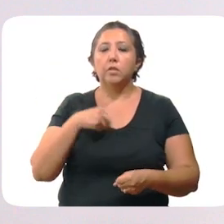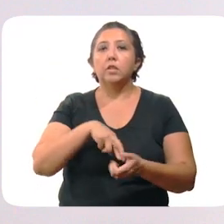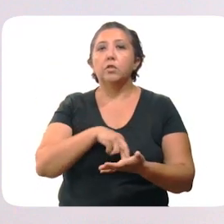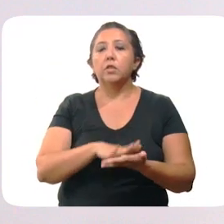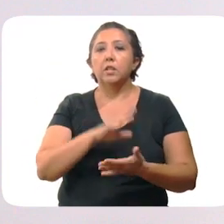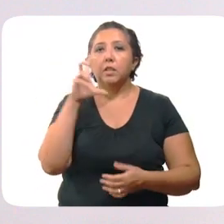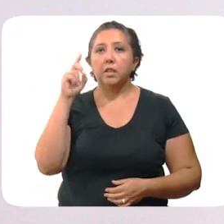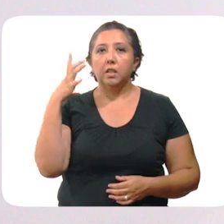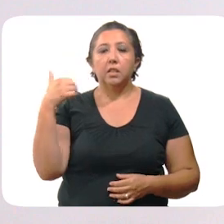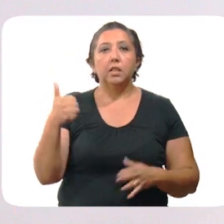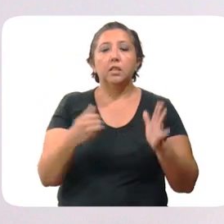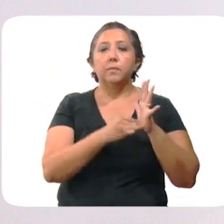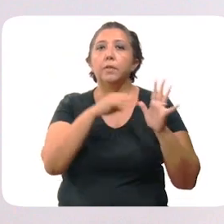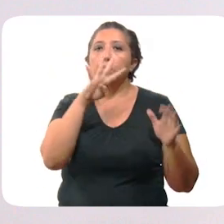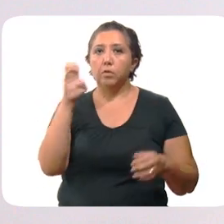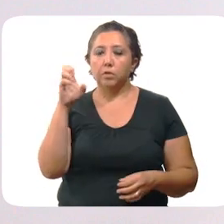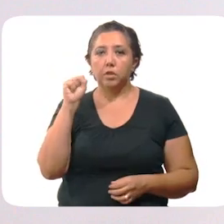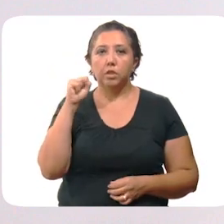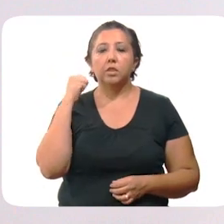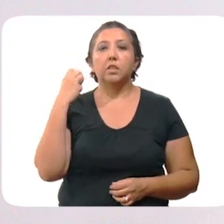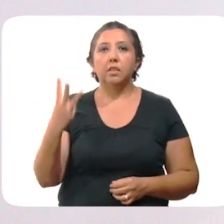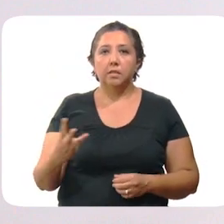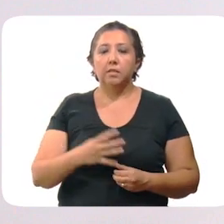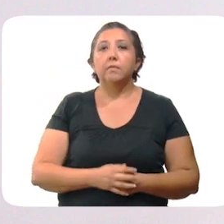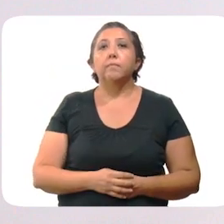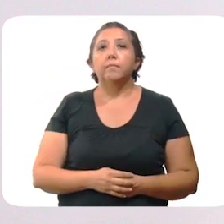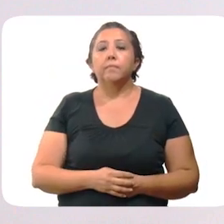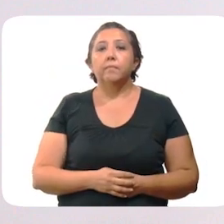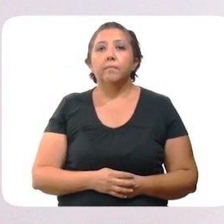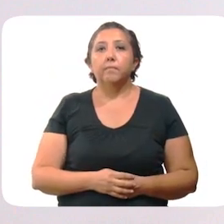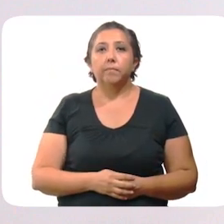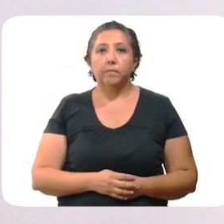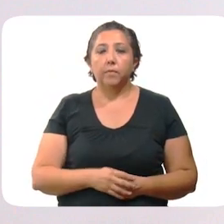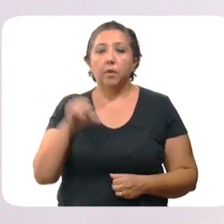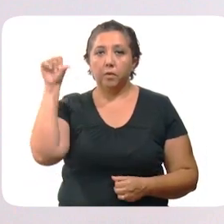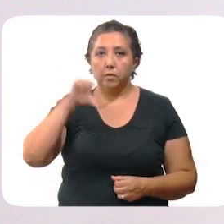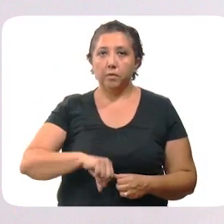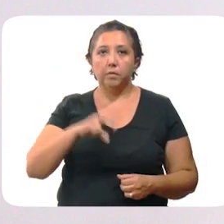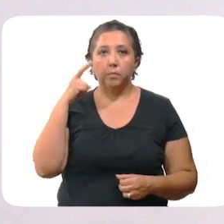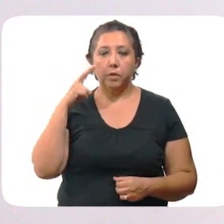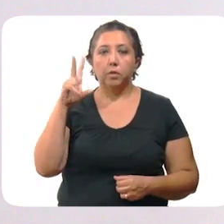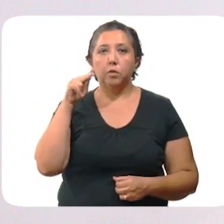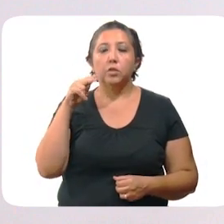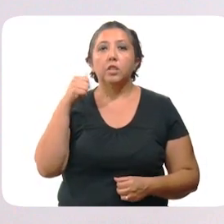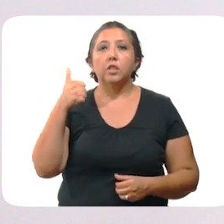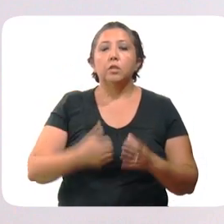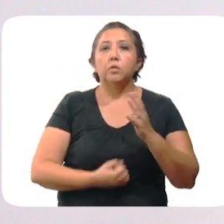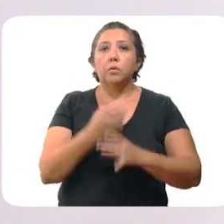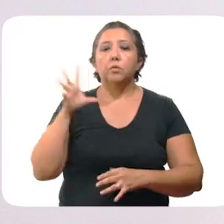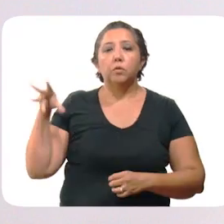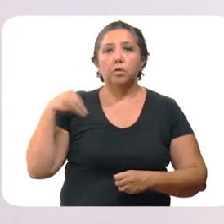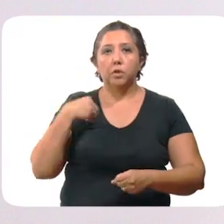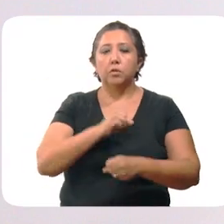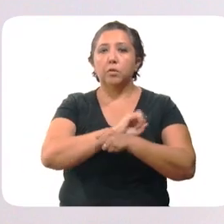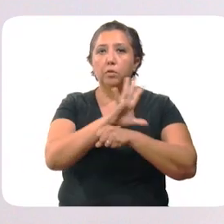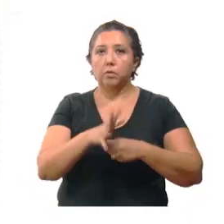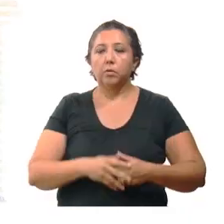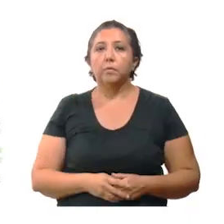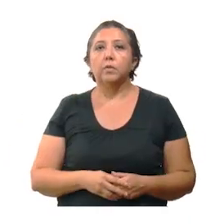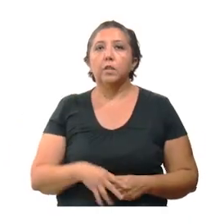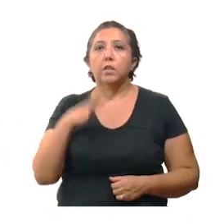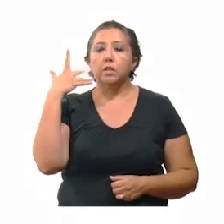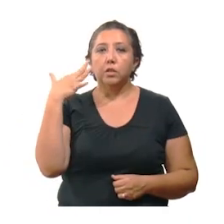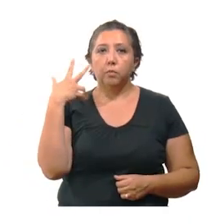registrados que son 36,463. Hoy se detectaron 86 nuevos contagios de coronavirus,